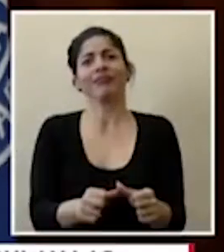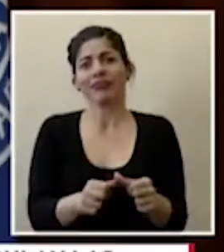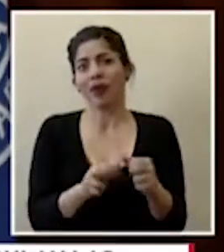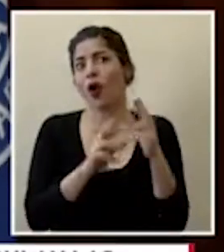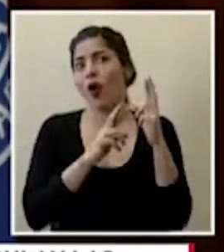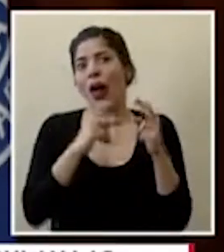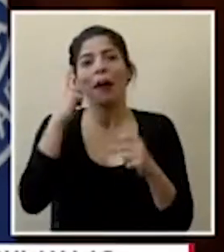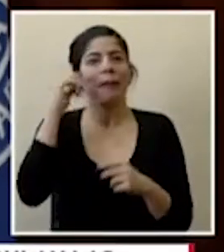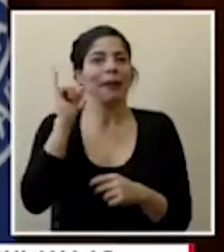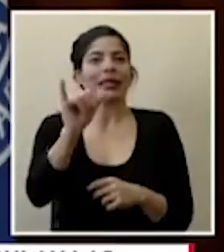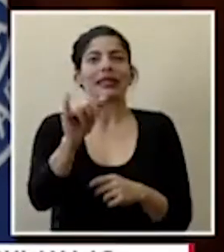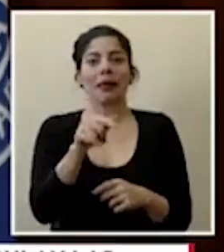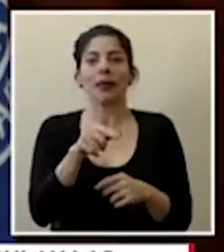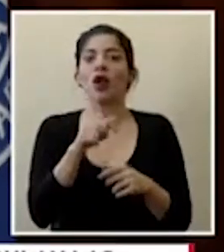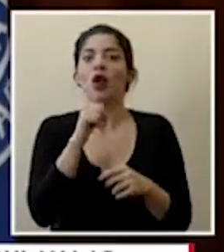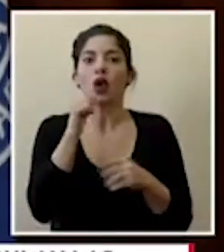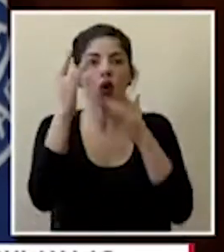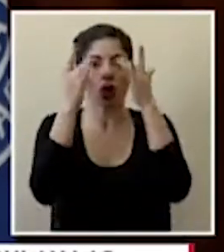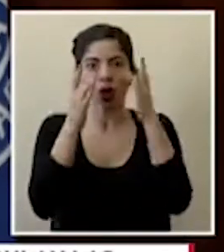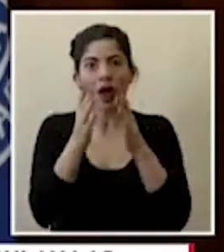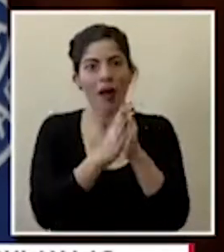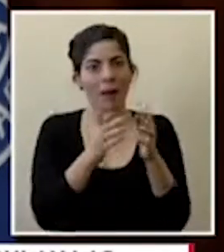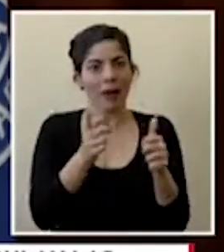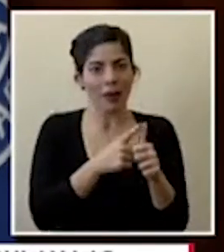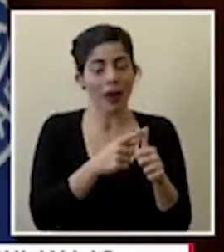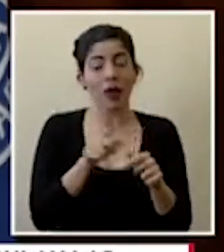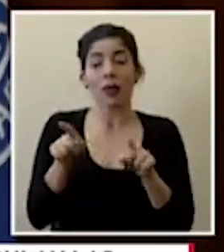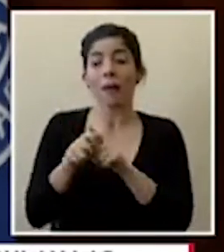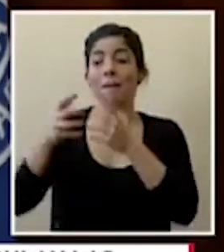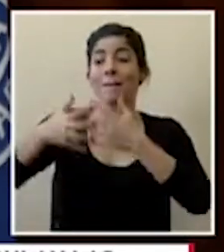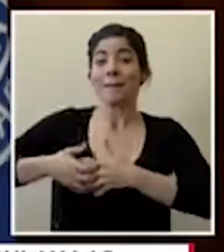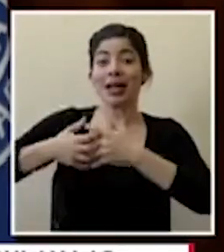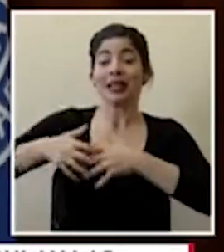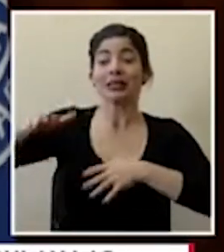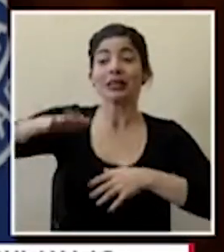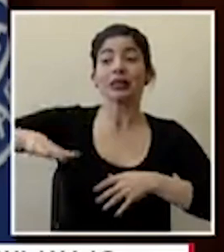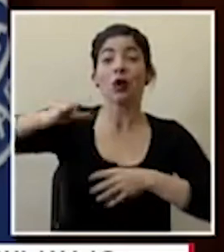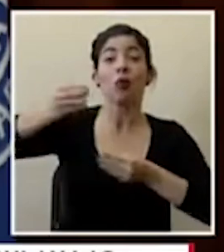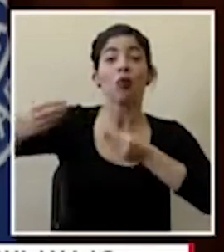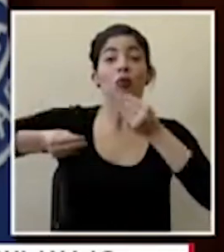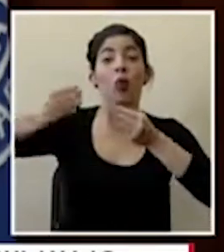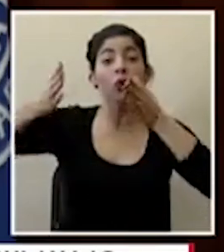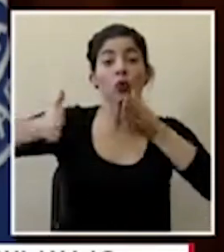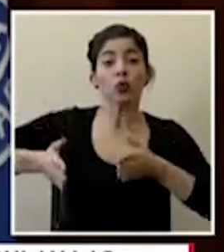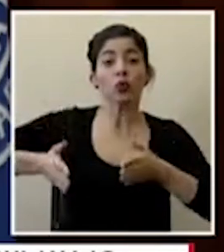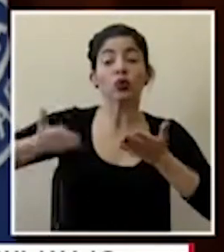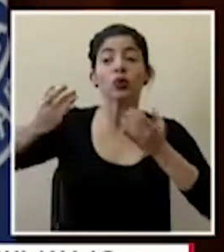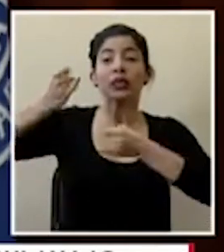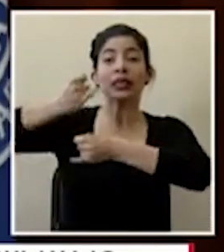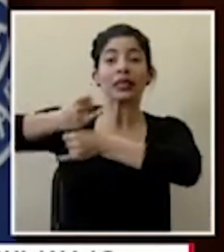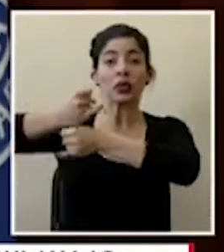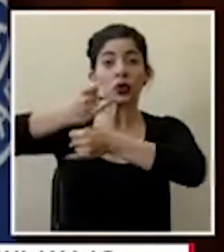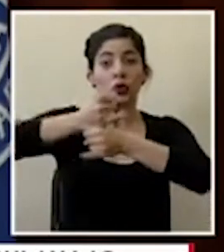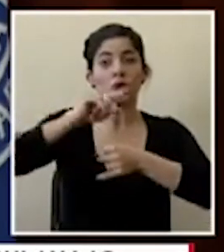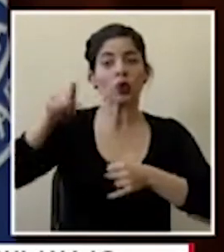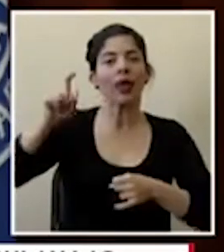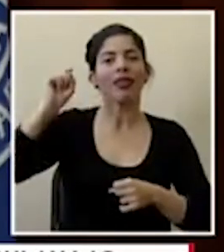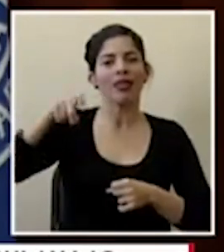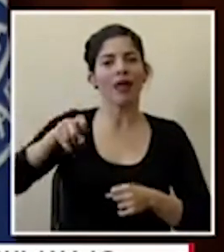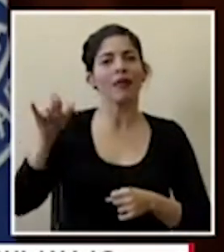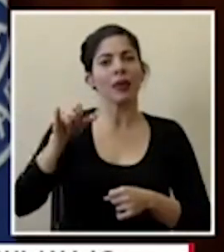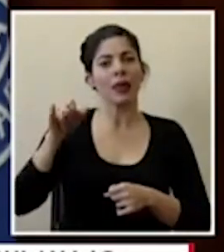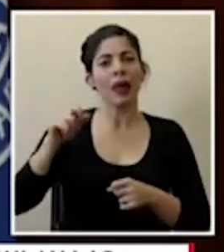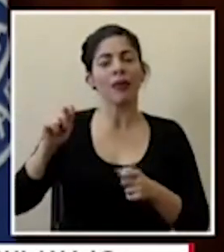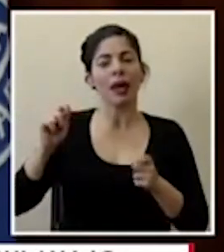por siempre el asunto de las empresas del sector productivo de todo lo que es las instituciones tenemos que ir también